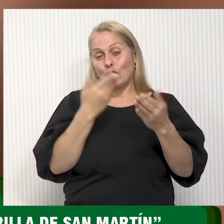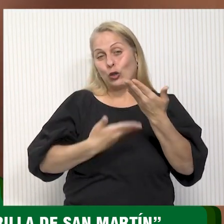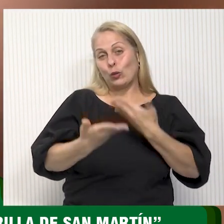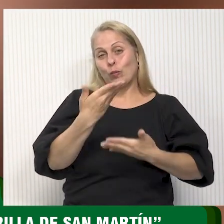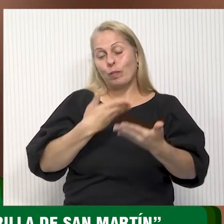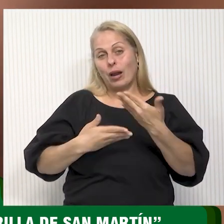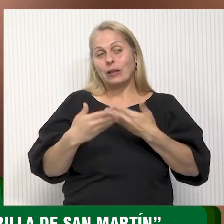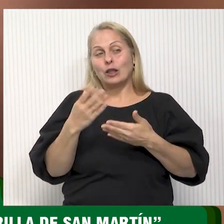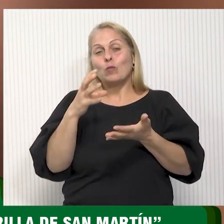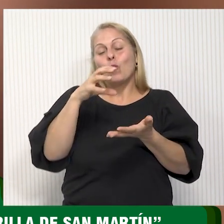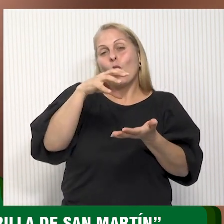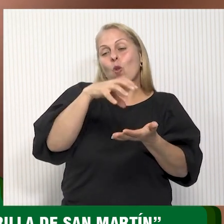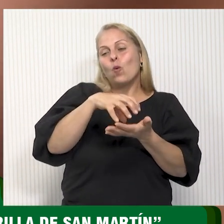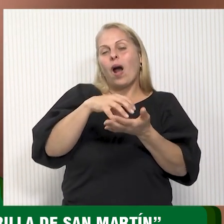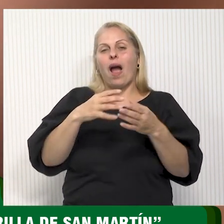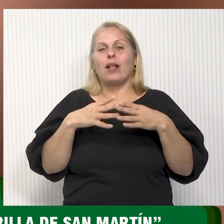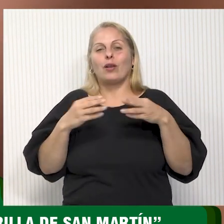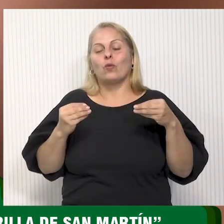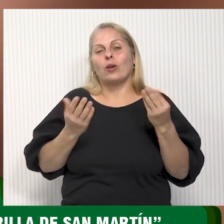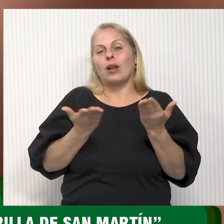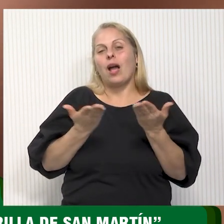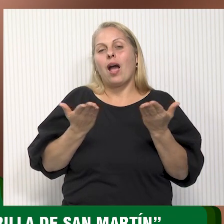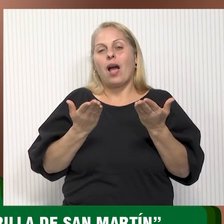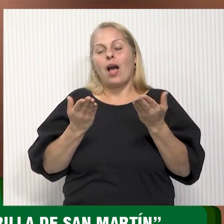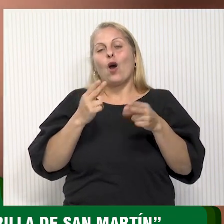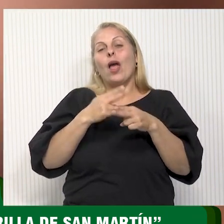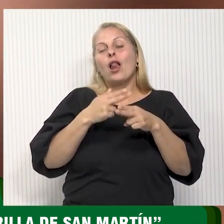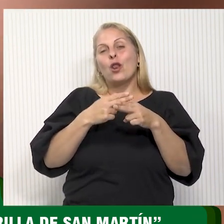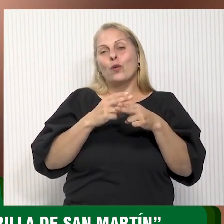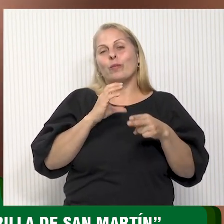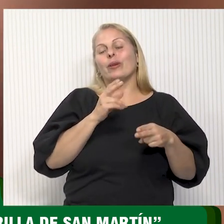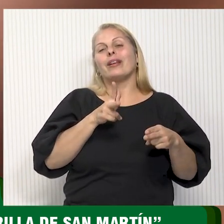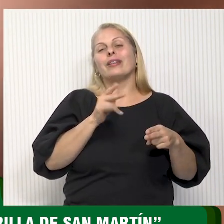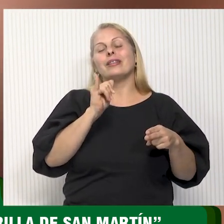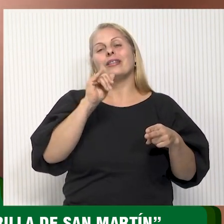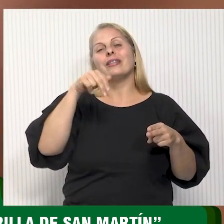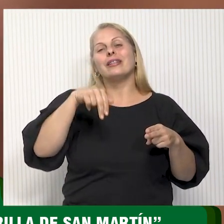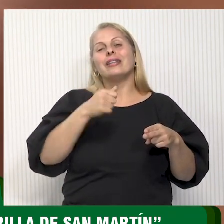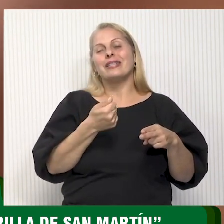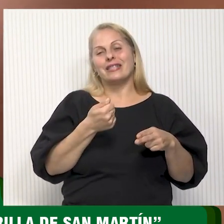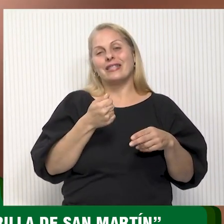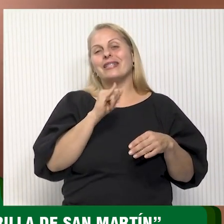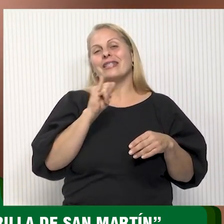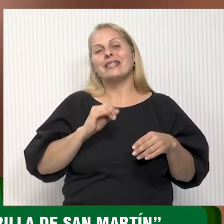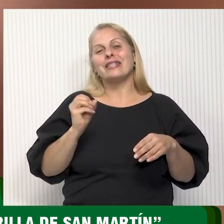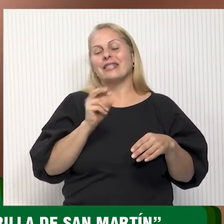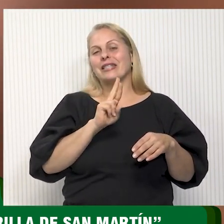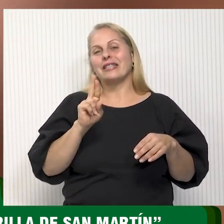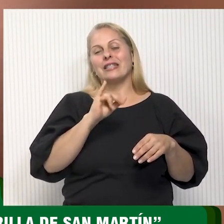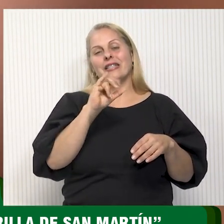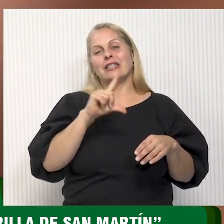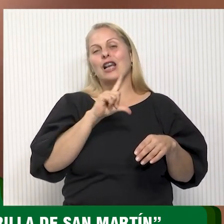ese lugar lleve el nombre de la gran concepción.